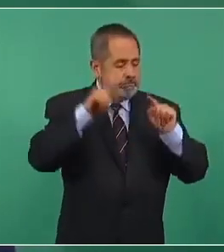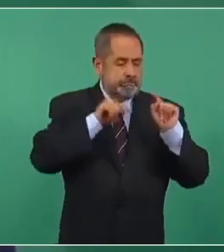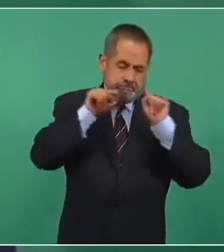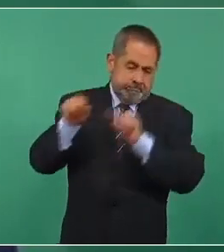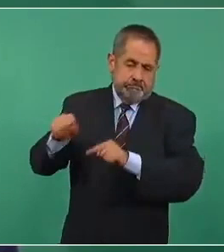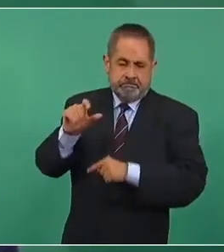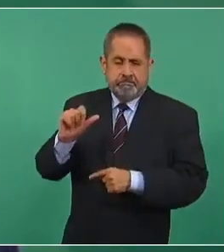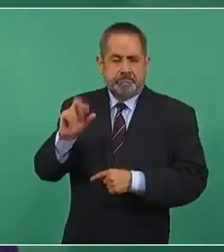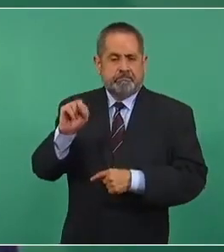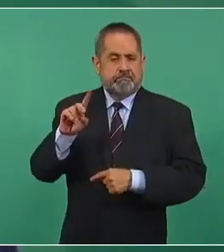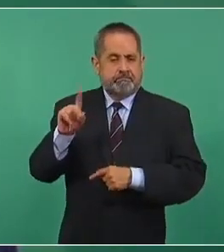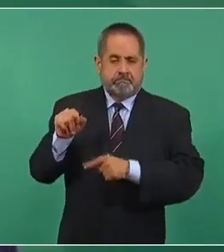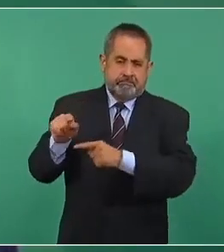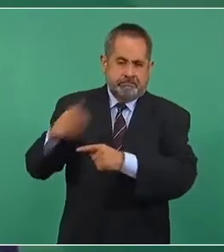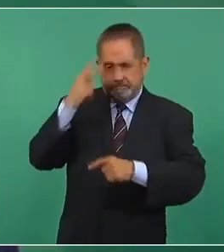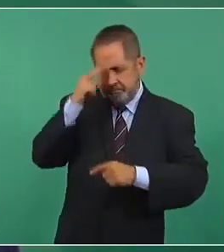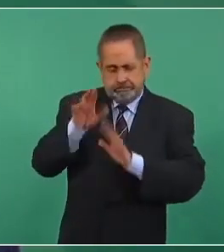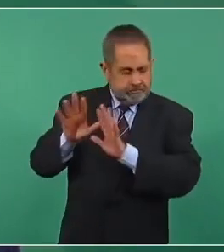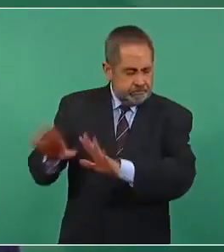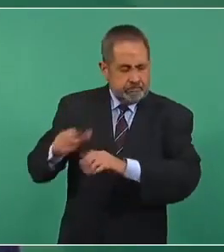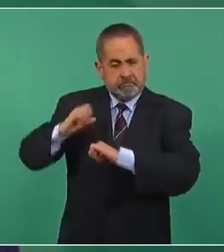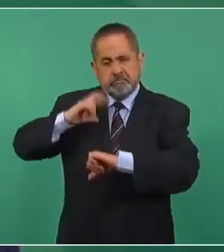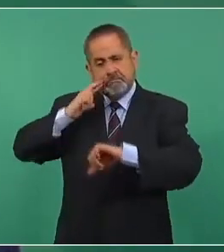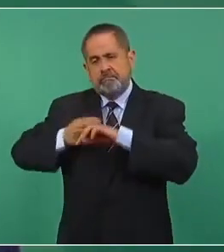la Armada de México.